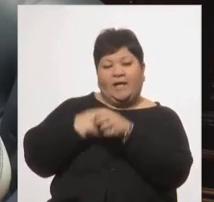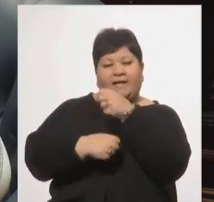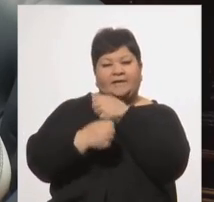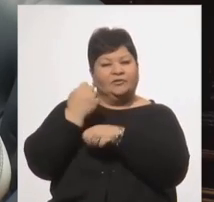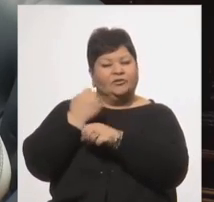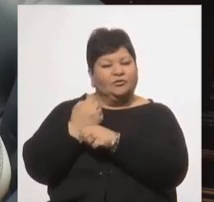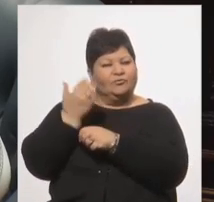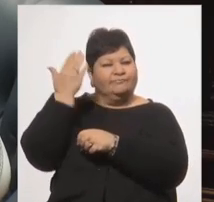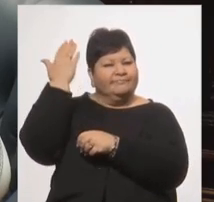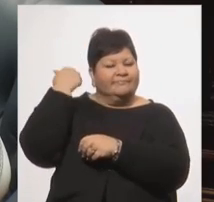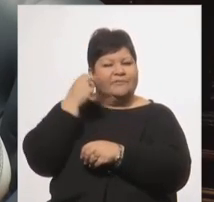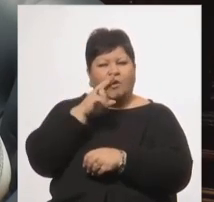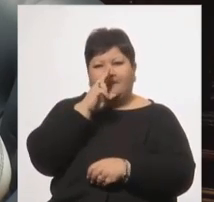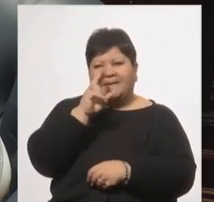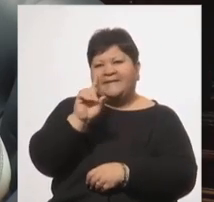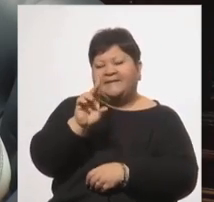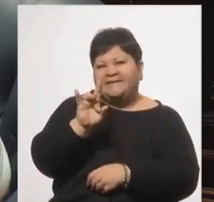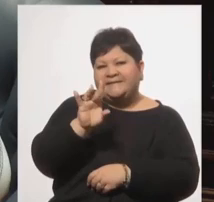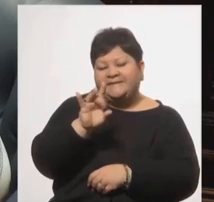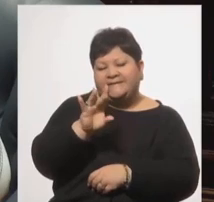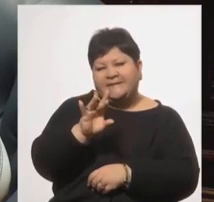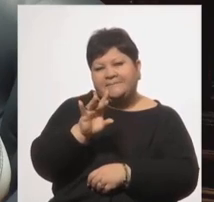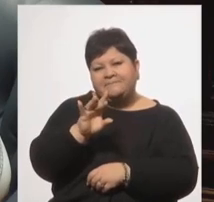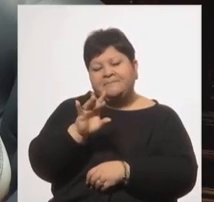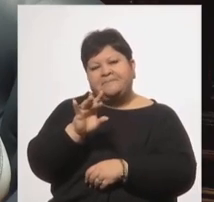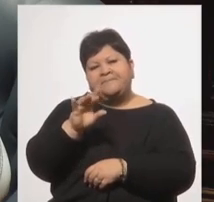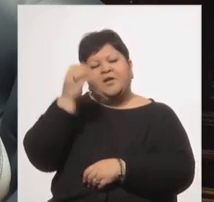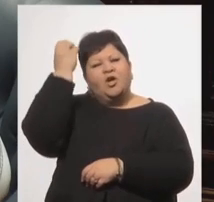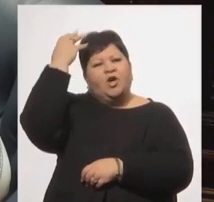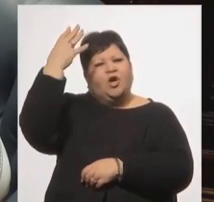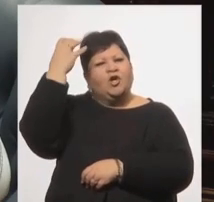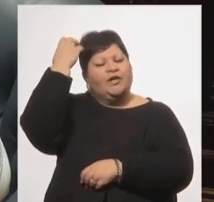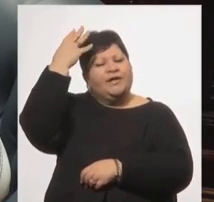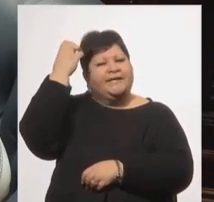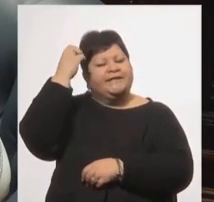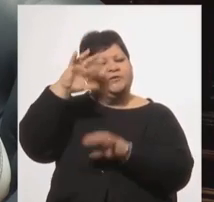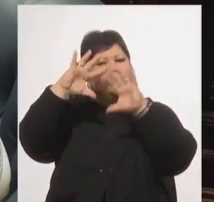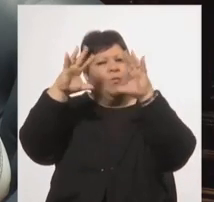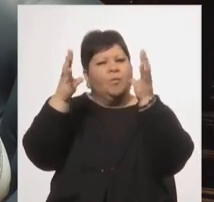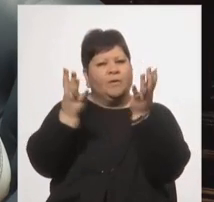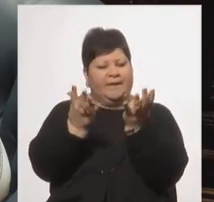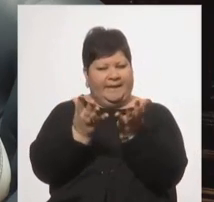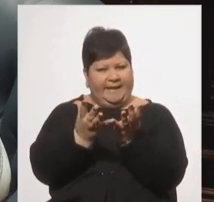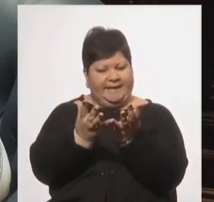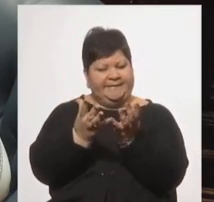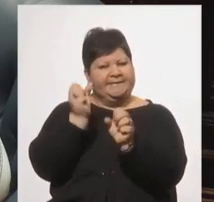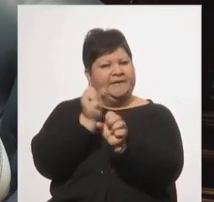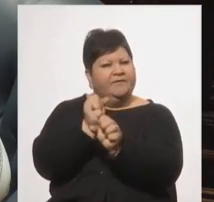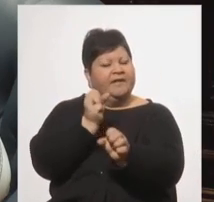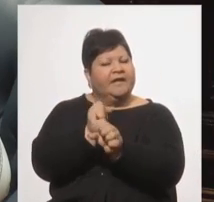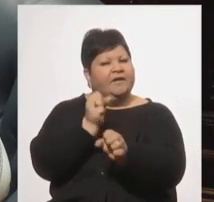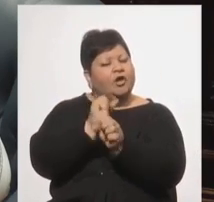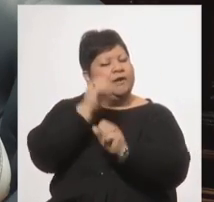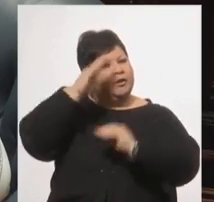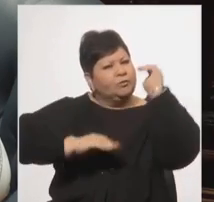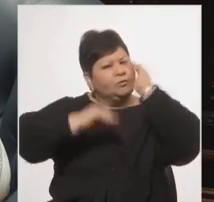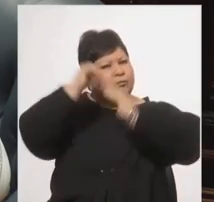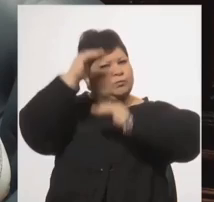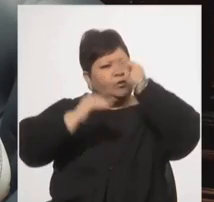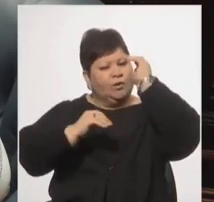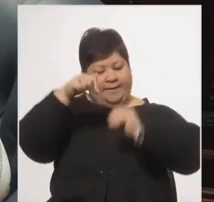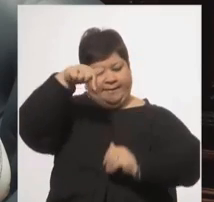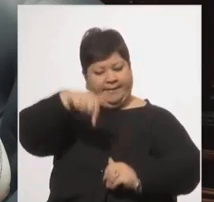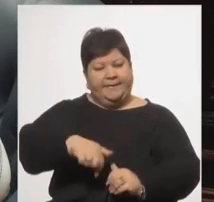desarrollamos un congreso mundial de trabajadores de la construcción en Uruguay,